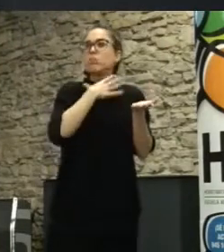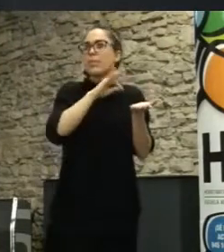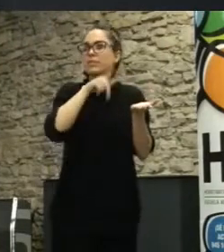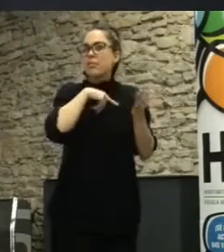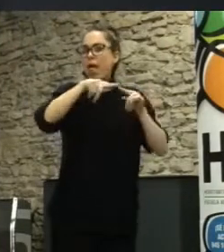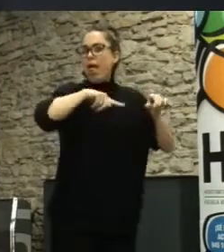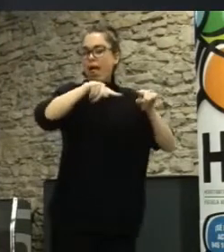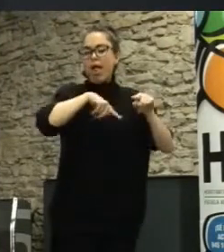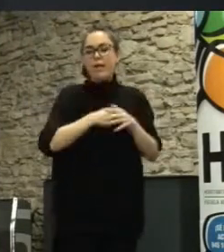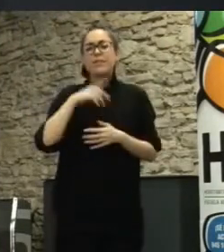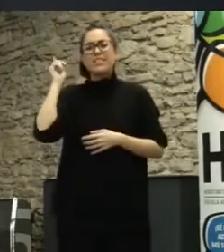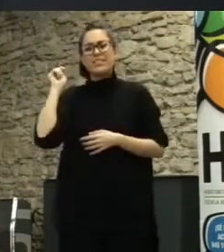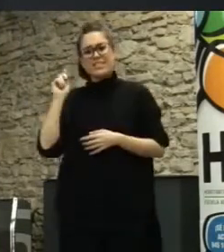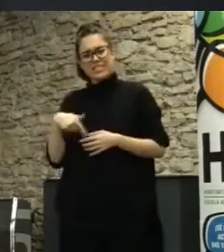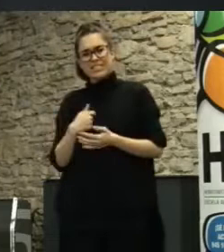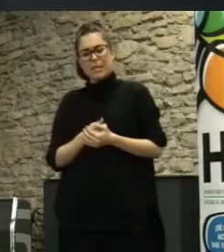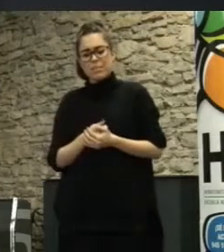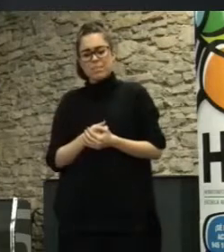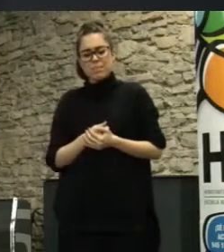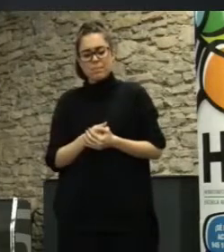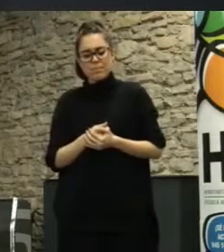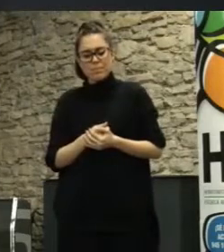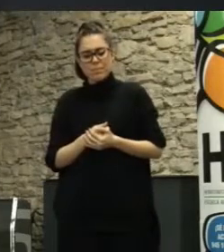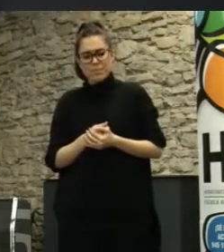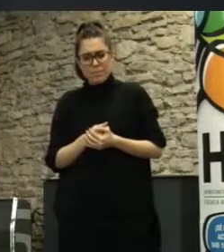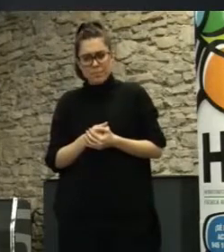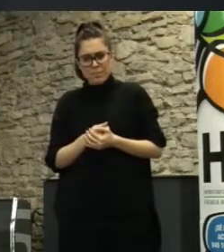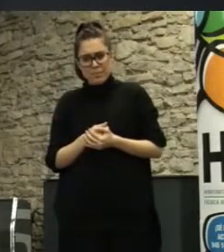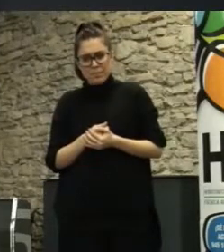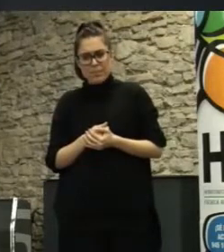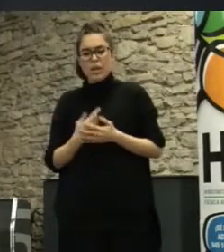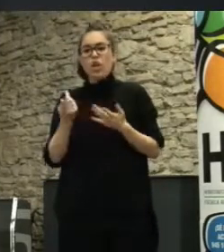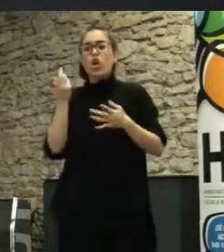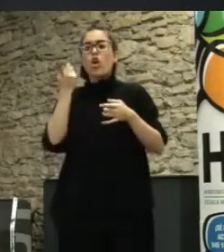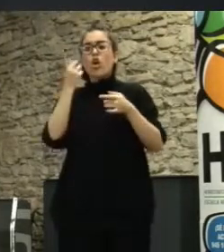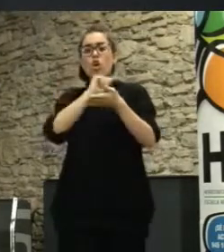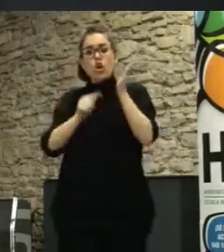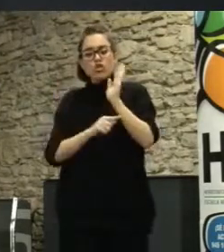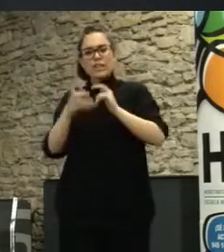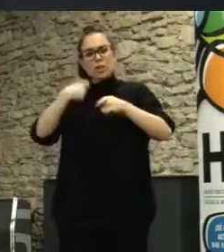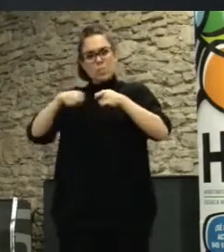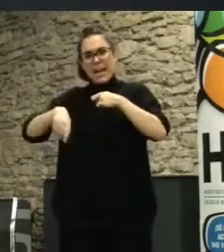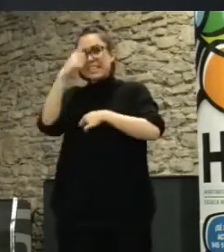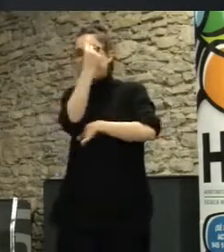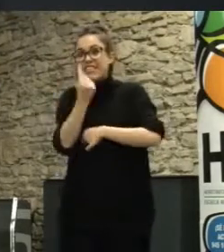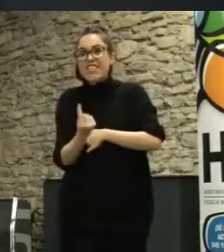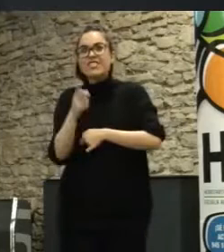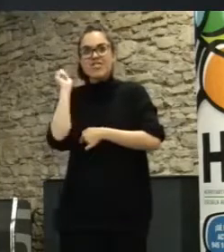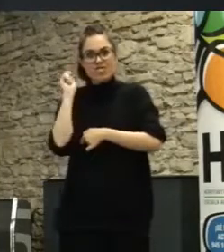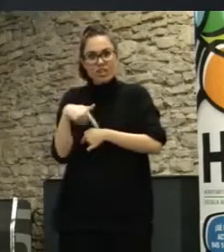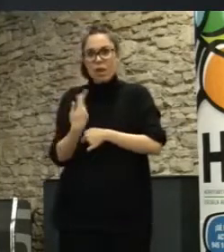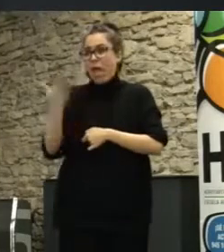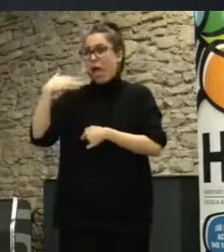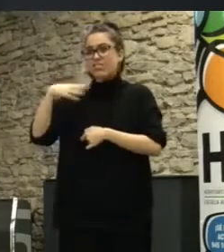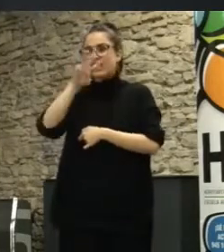individuos y gente puedan optar a contratos de marketing por ejemplo de comunicación de diseño antes eran tres